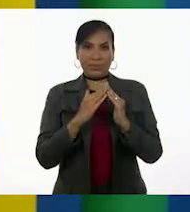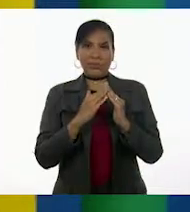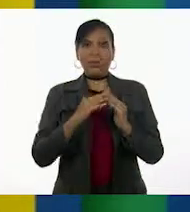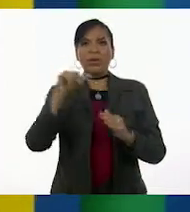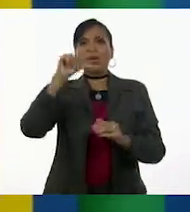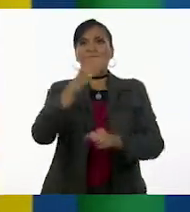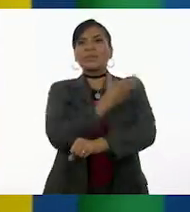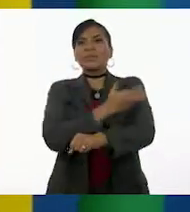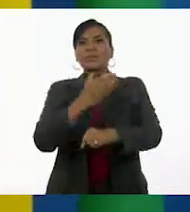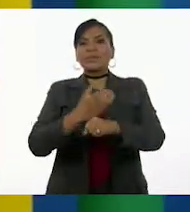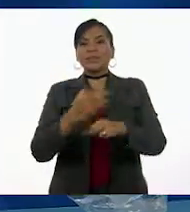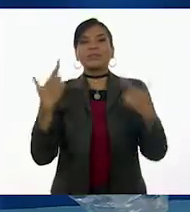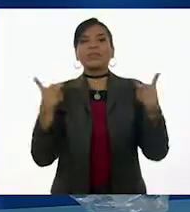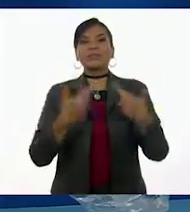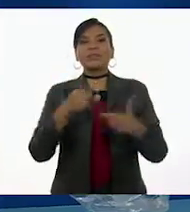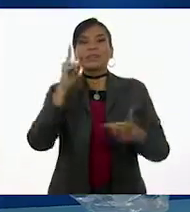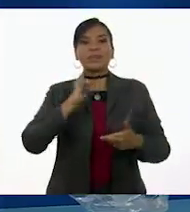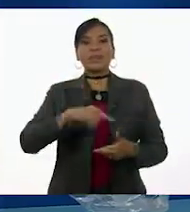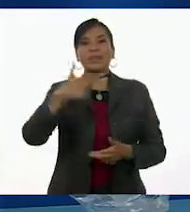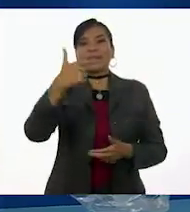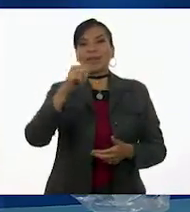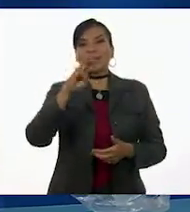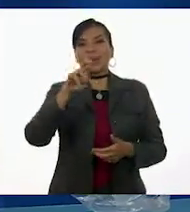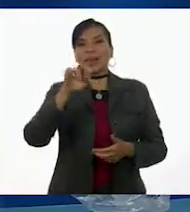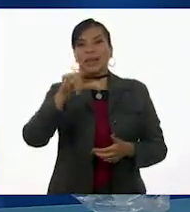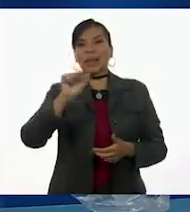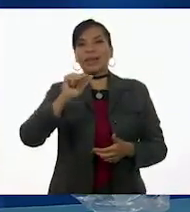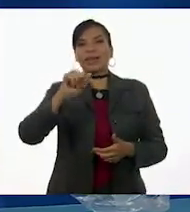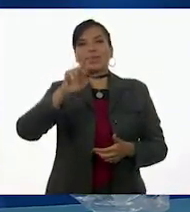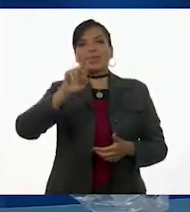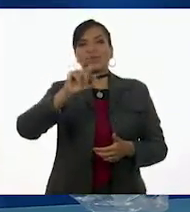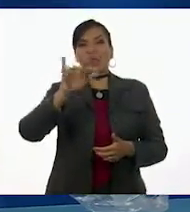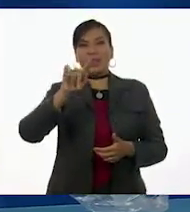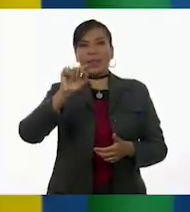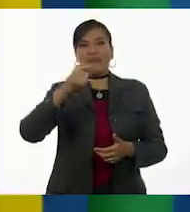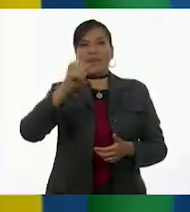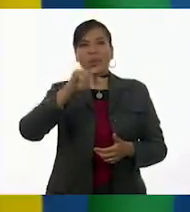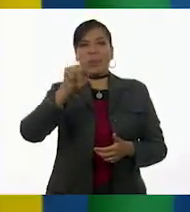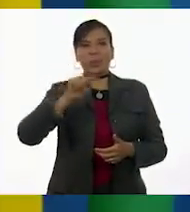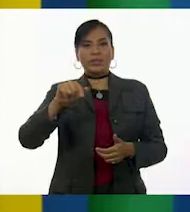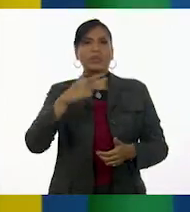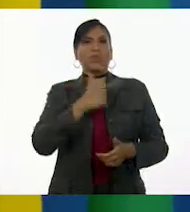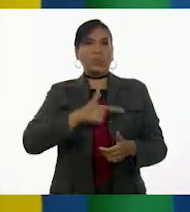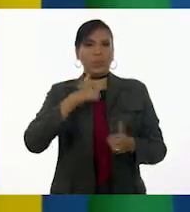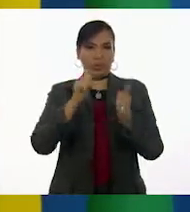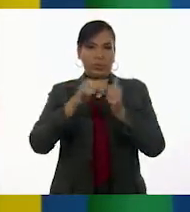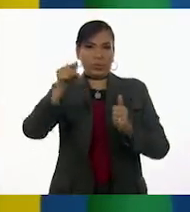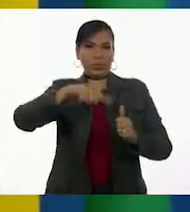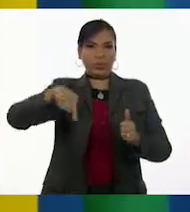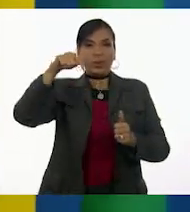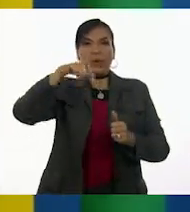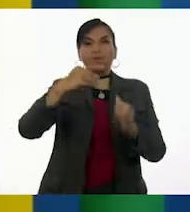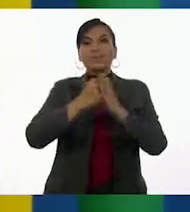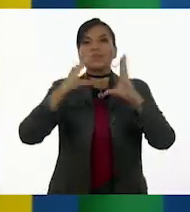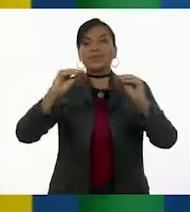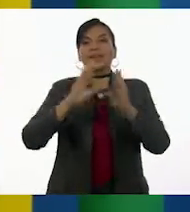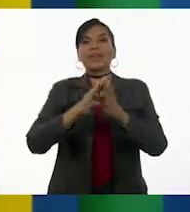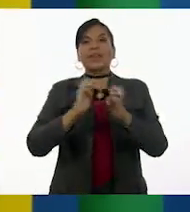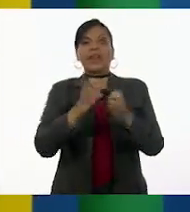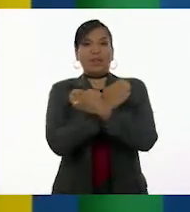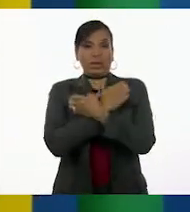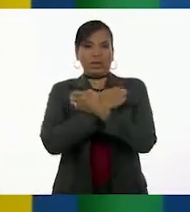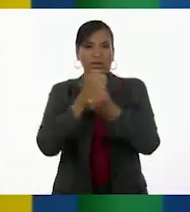Hoy nos acompaña la maestra Gabriela Unzueta Gómez. Y vamos a tener el gusto de estar con ustedes en esta clase de educación